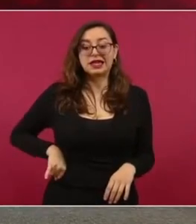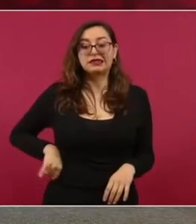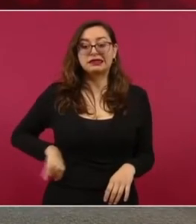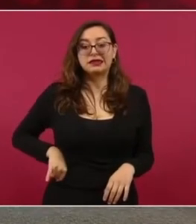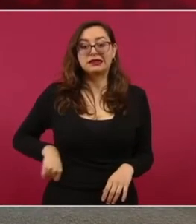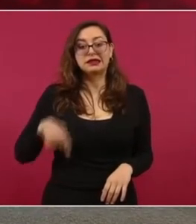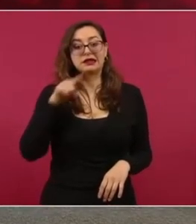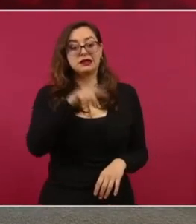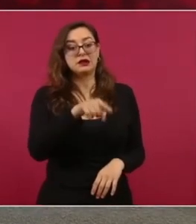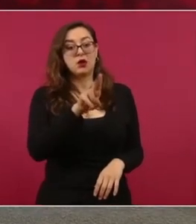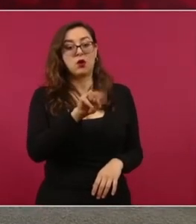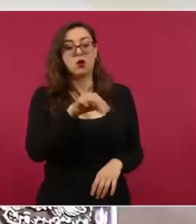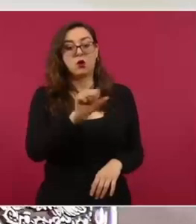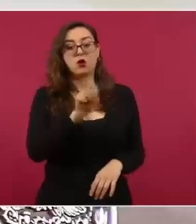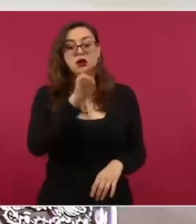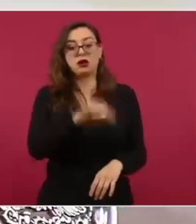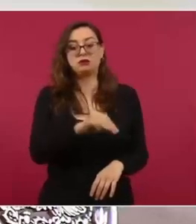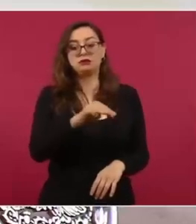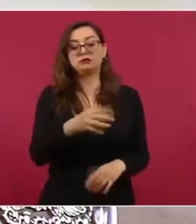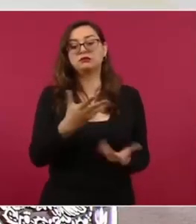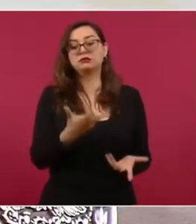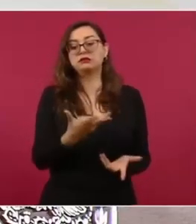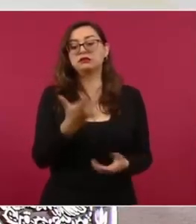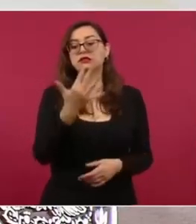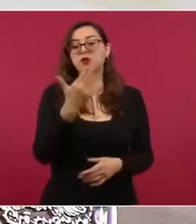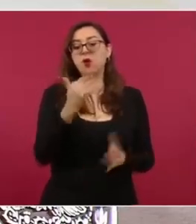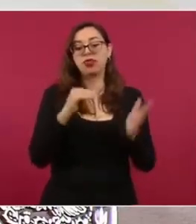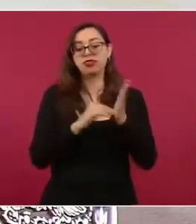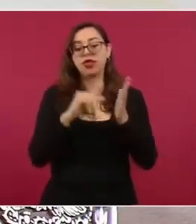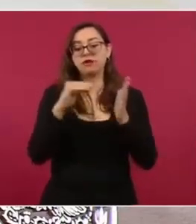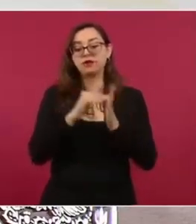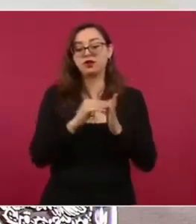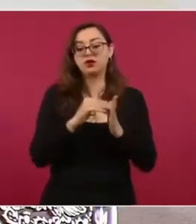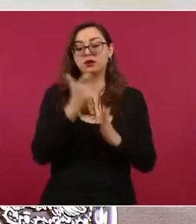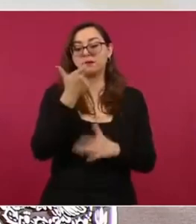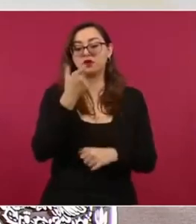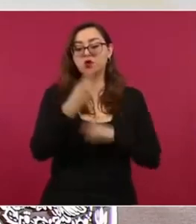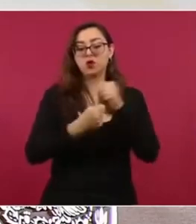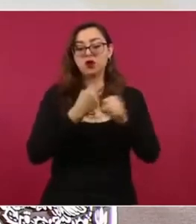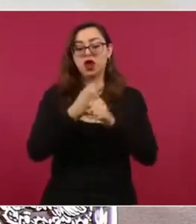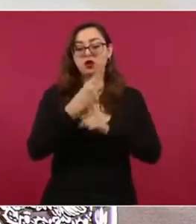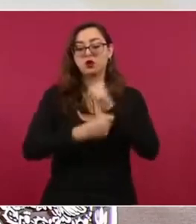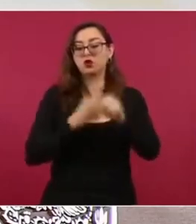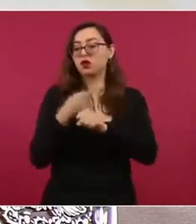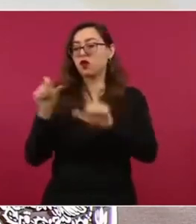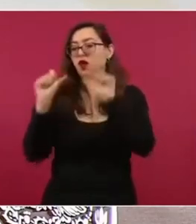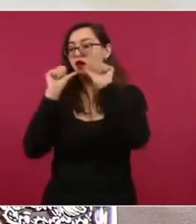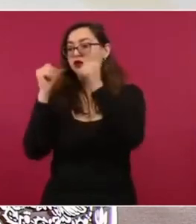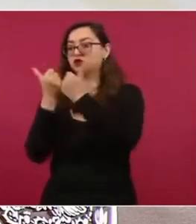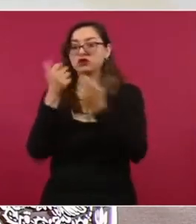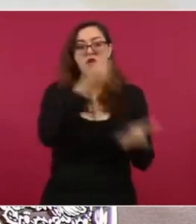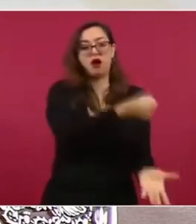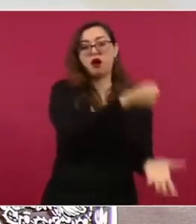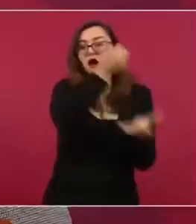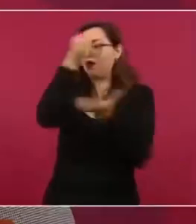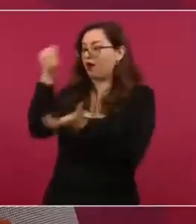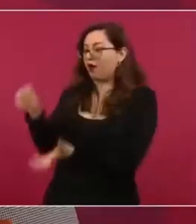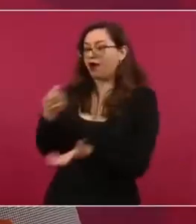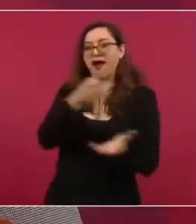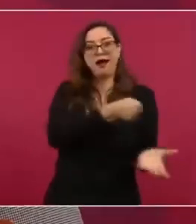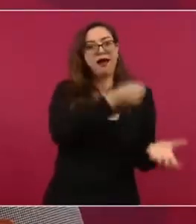universidad le da 50 millones de pesos anuales y le presta el estadio a esta asociación para que puedan